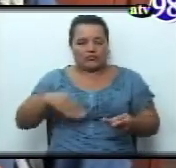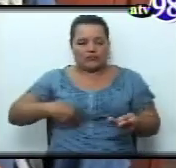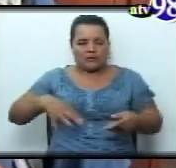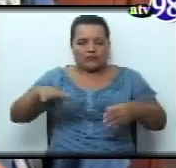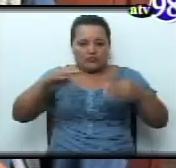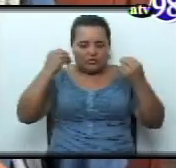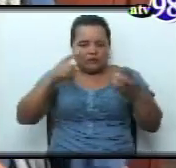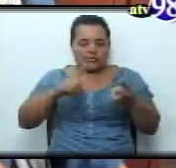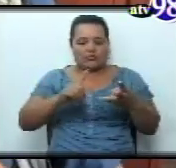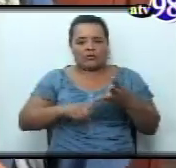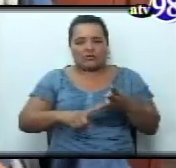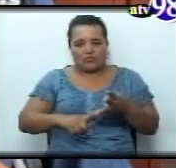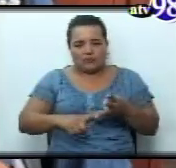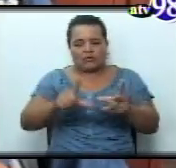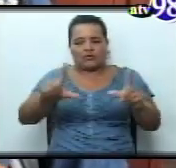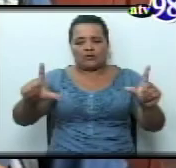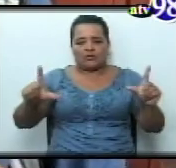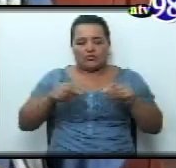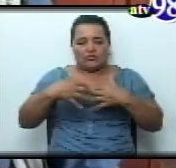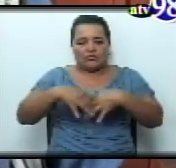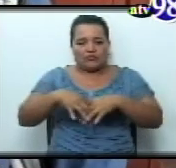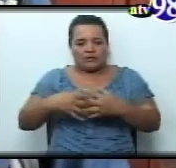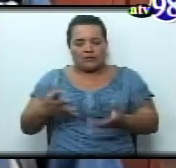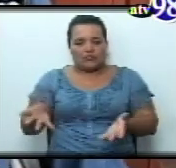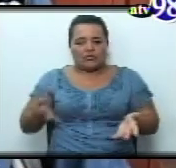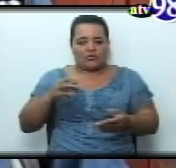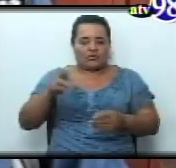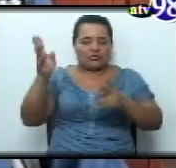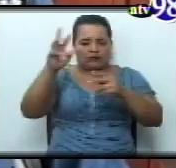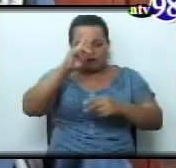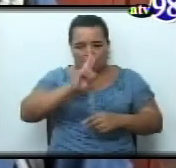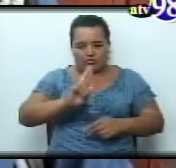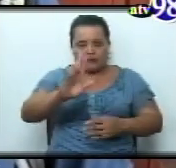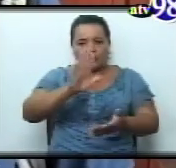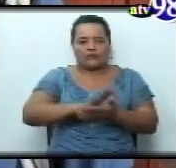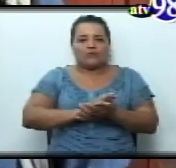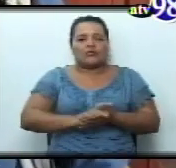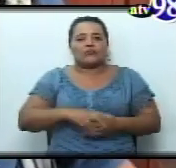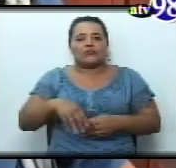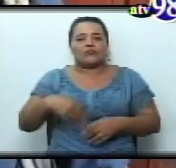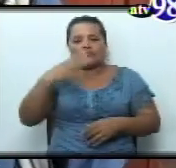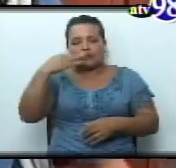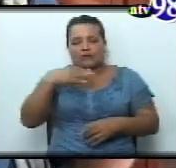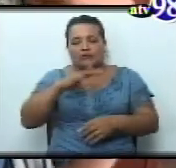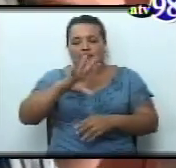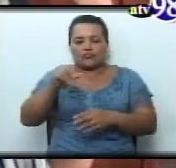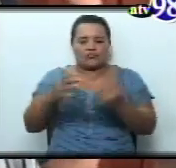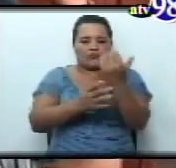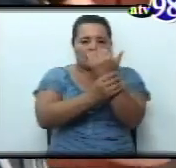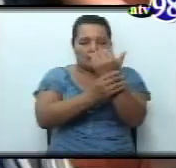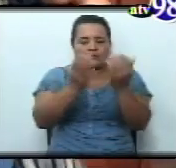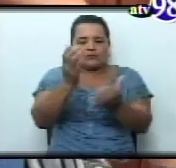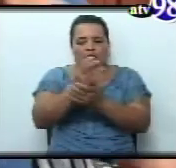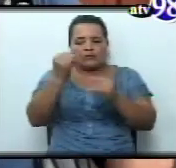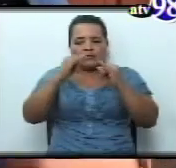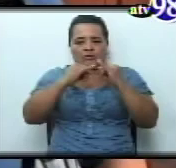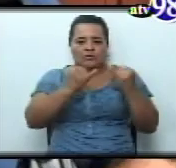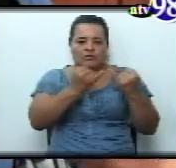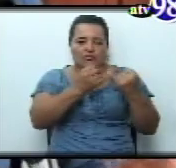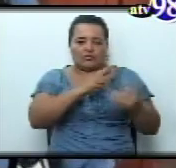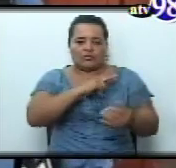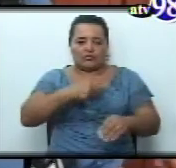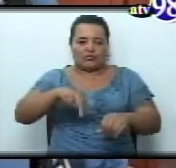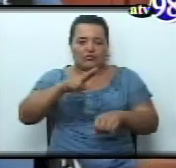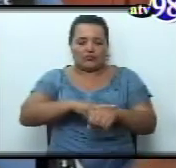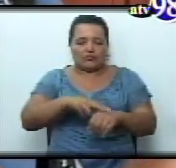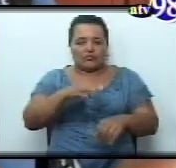Educación, nos falta el sector empresarial, el sector religioso, nos falta el Sistema Penitenciario Nacional, nos falta